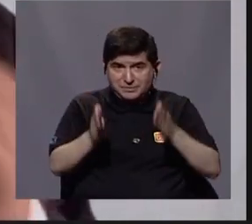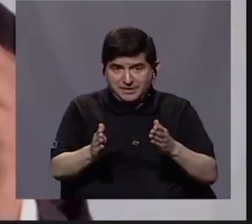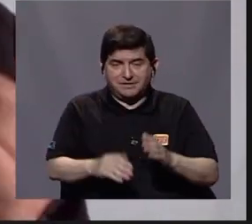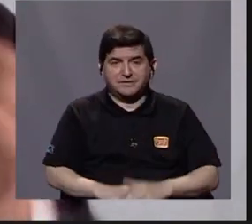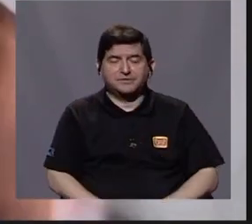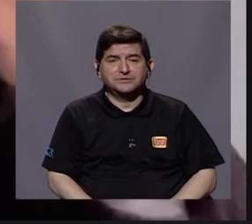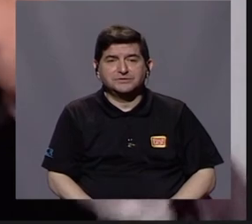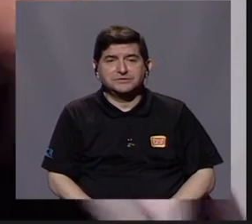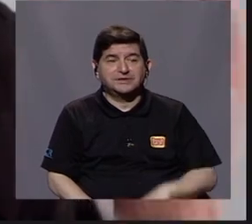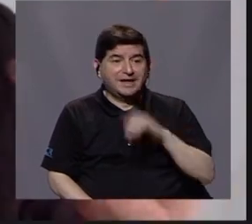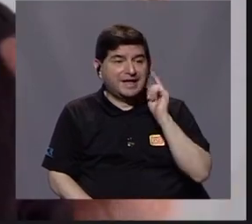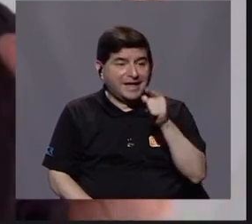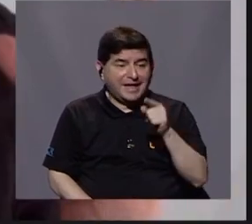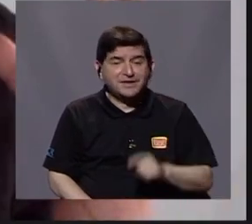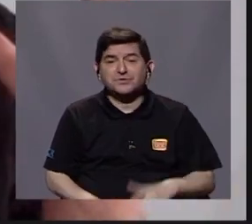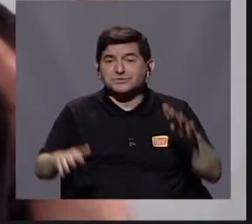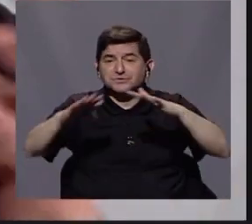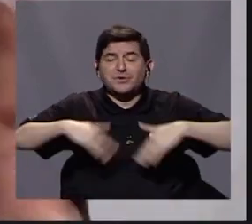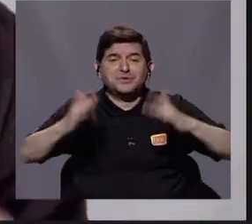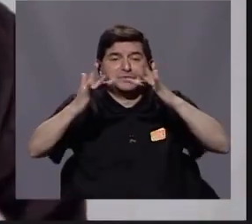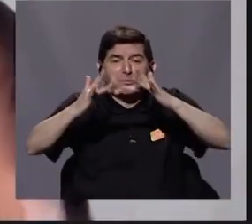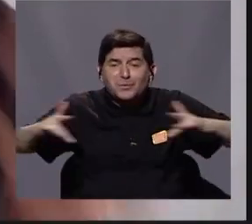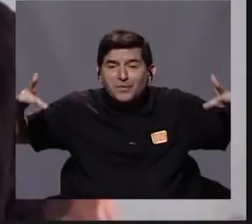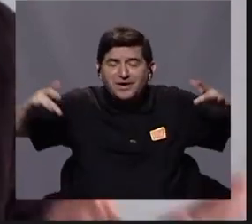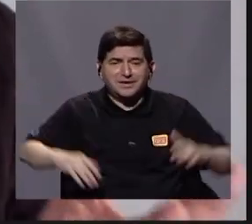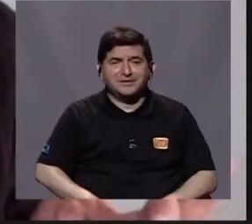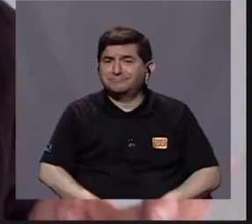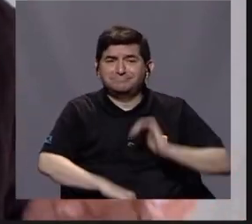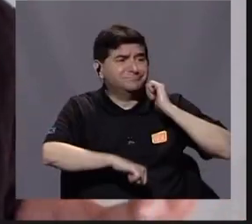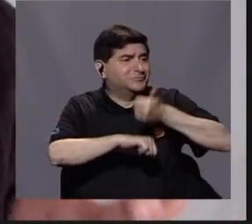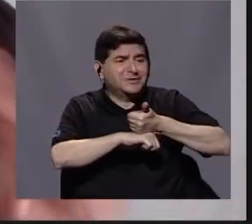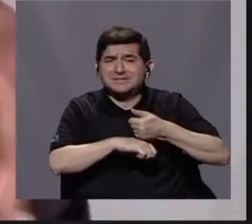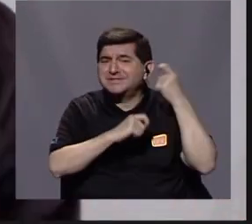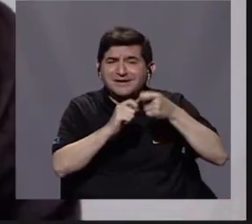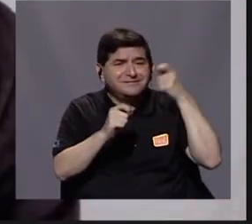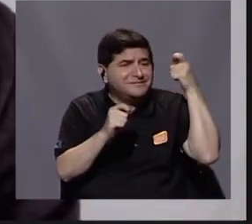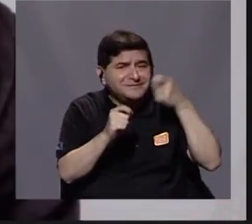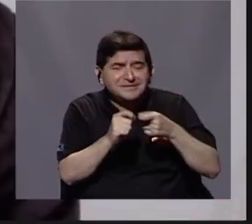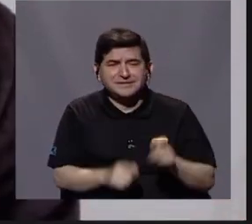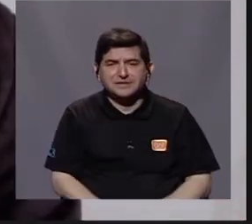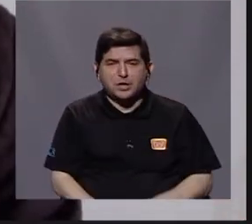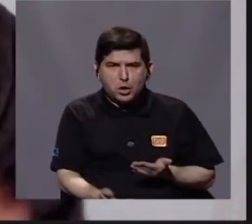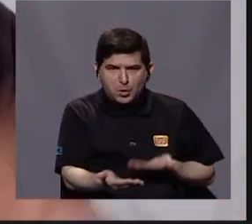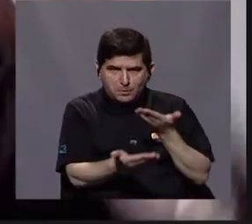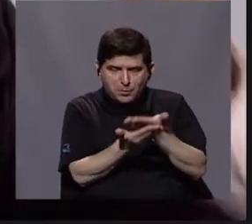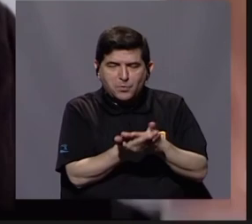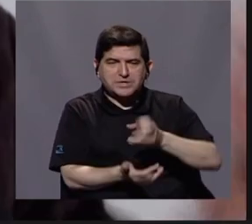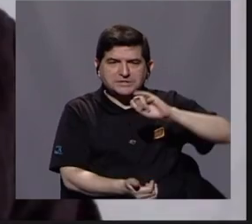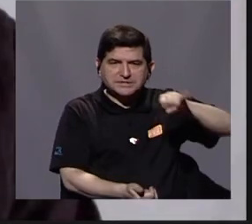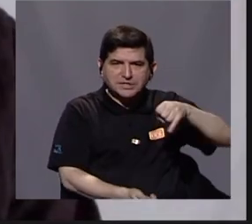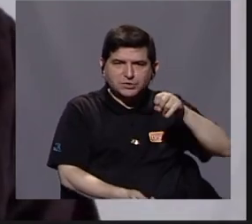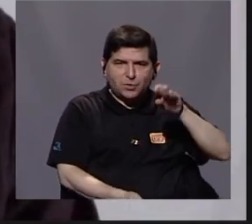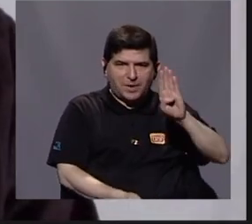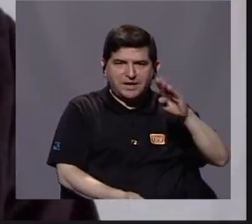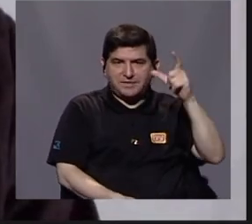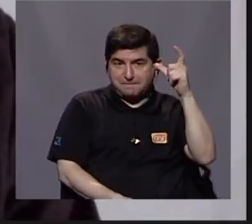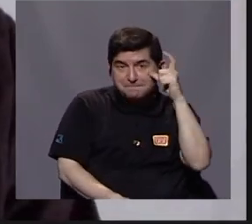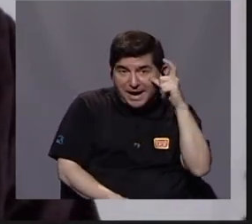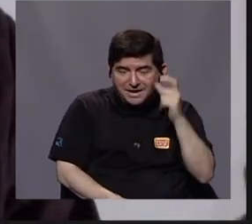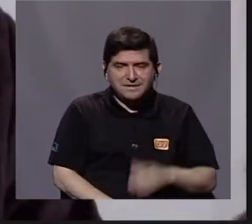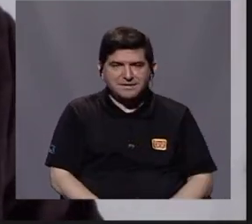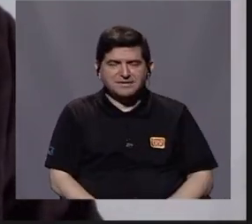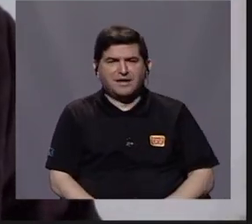precisamente en el limbo, una indefinición. La propuesta de Biden es fortalecer los